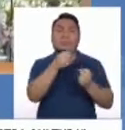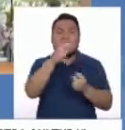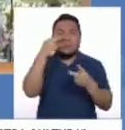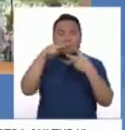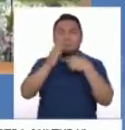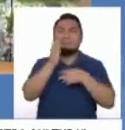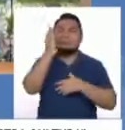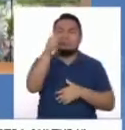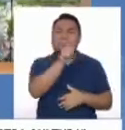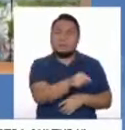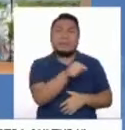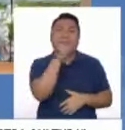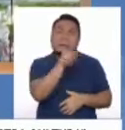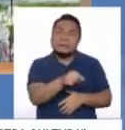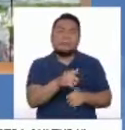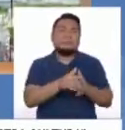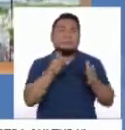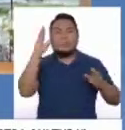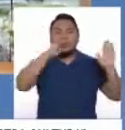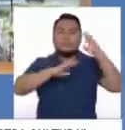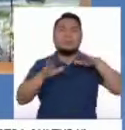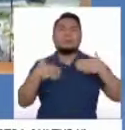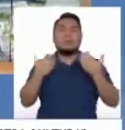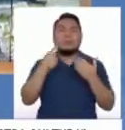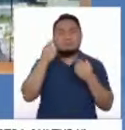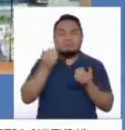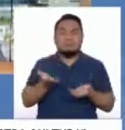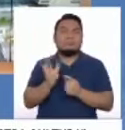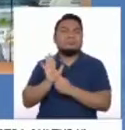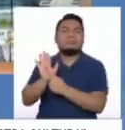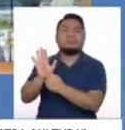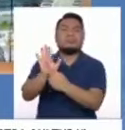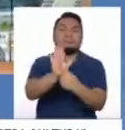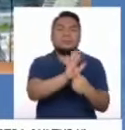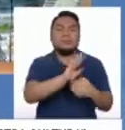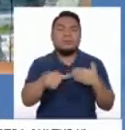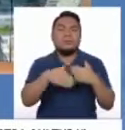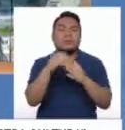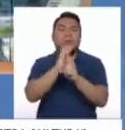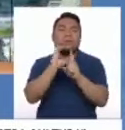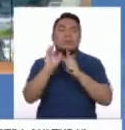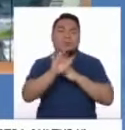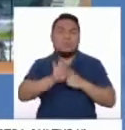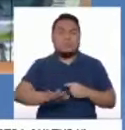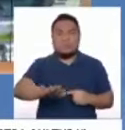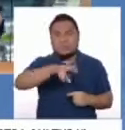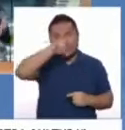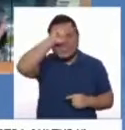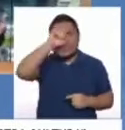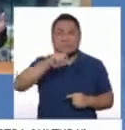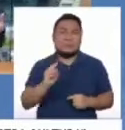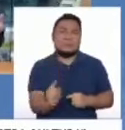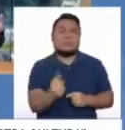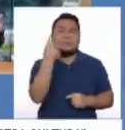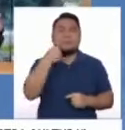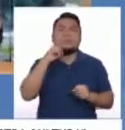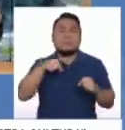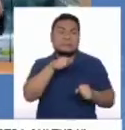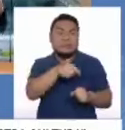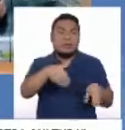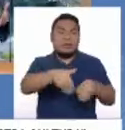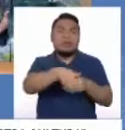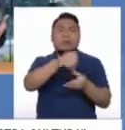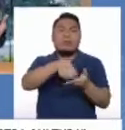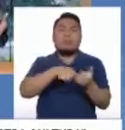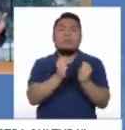y su principal preocupación, poder proyectar, difundir el patrimonio cultural de nuestro país. Es el primero que logra un convenio